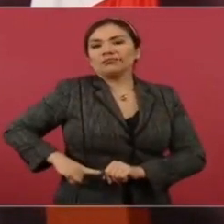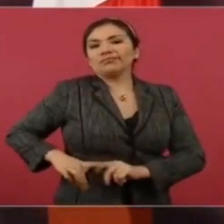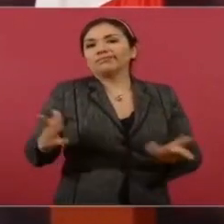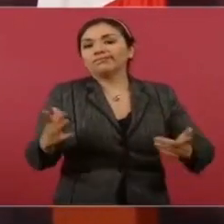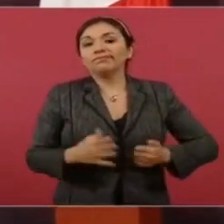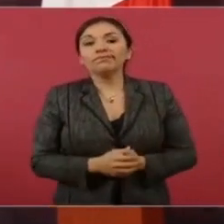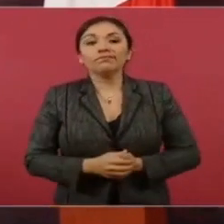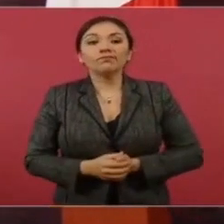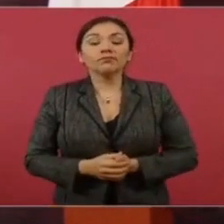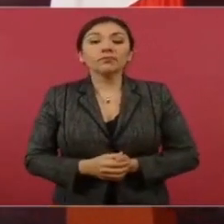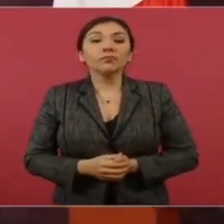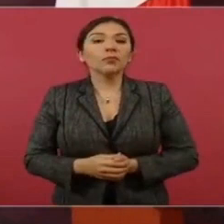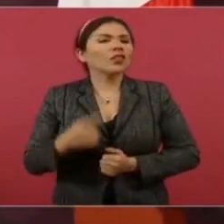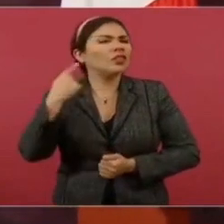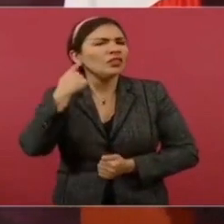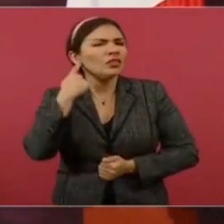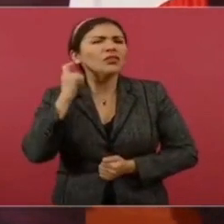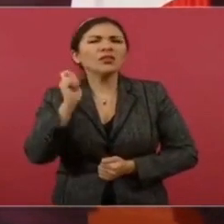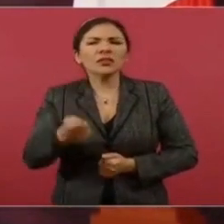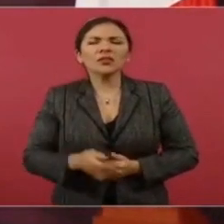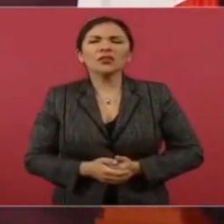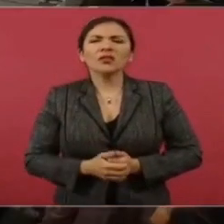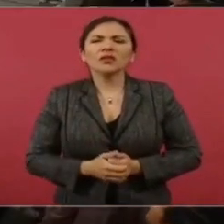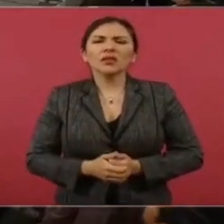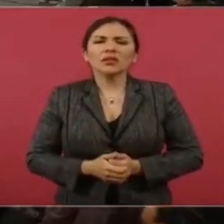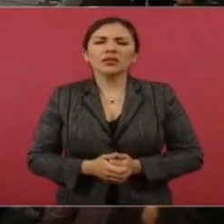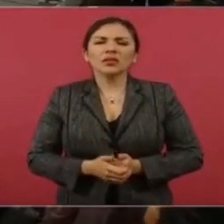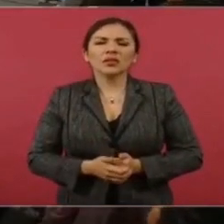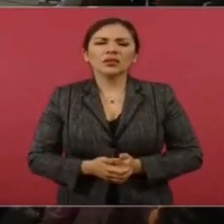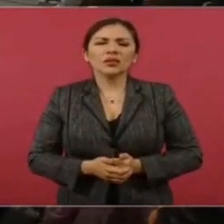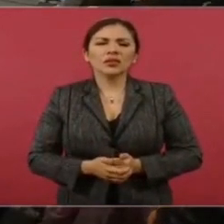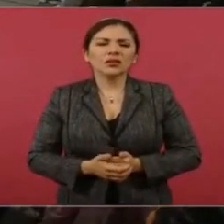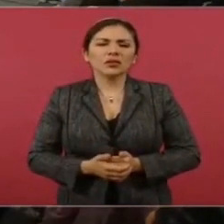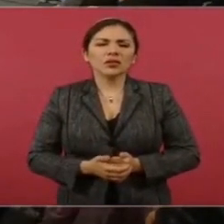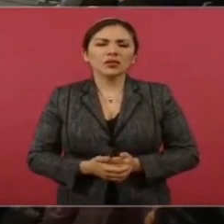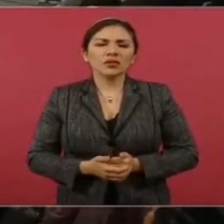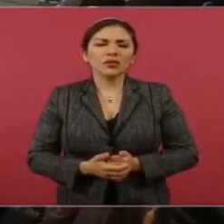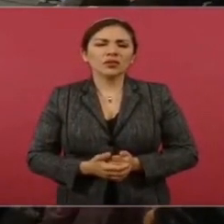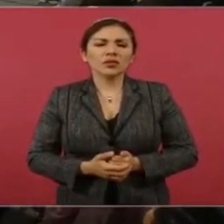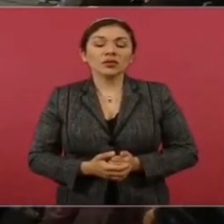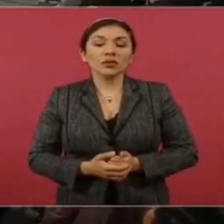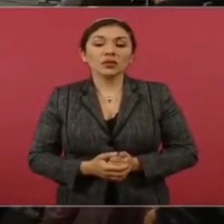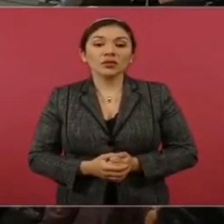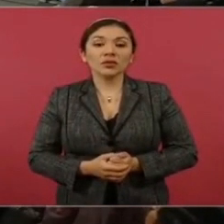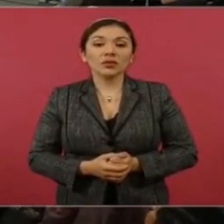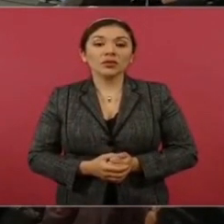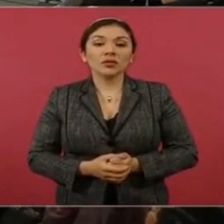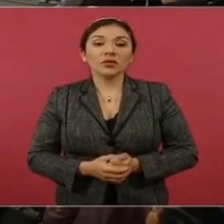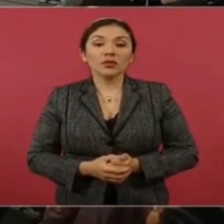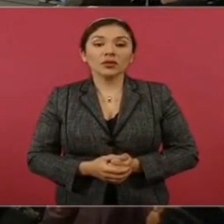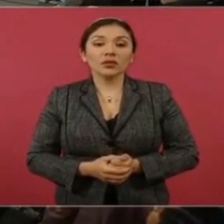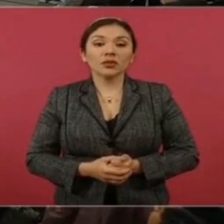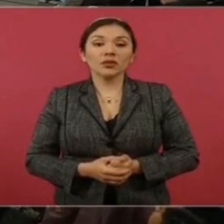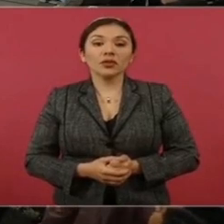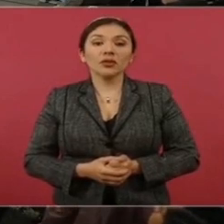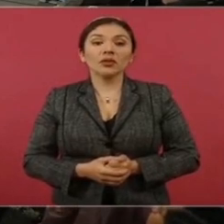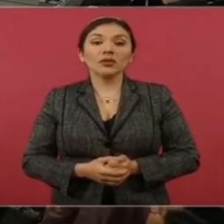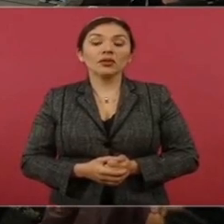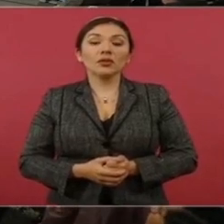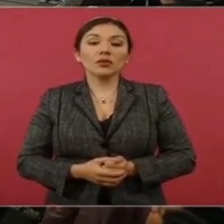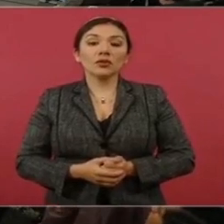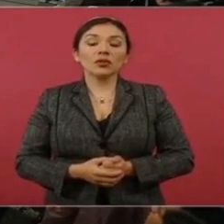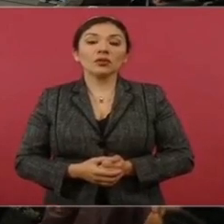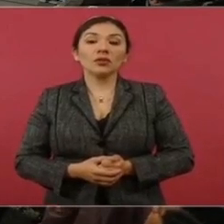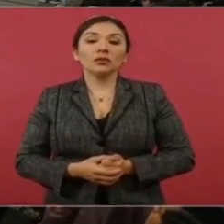¿Mande? ¿De ese riesgo con los mandatos judiciales? Sí, un